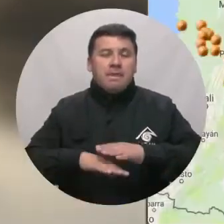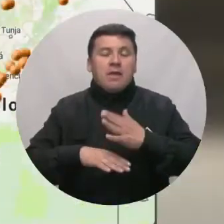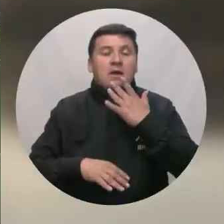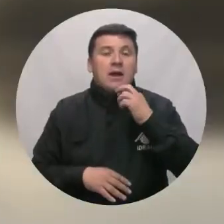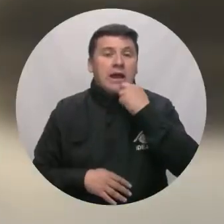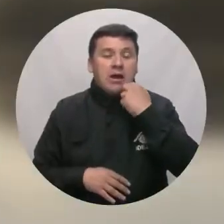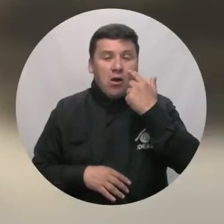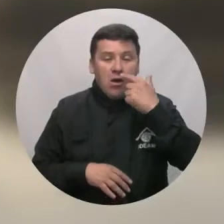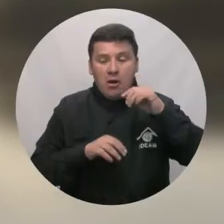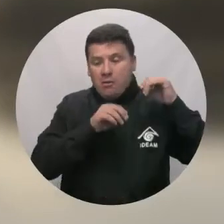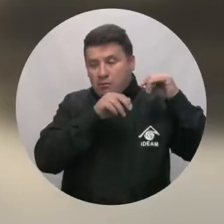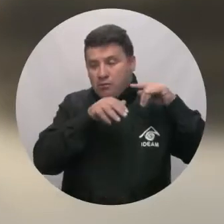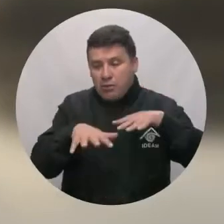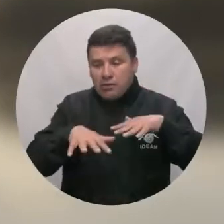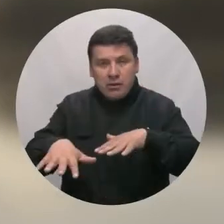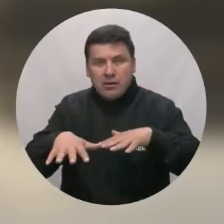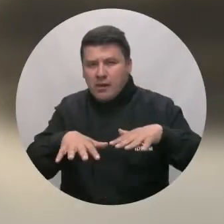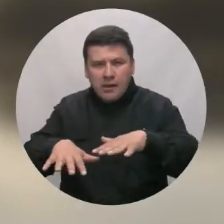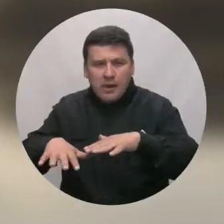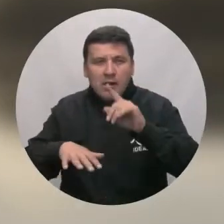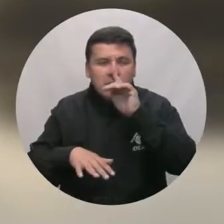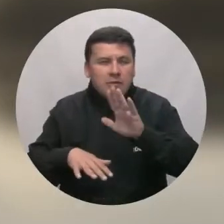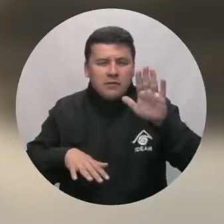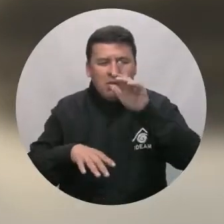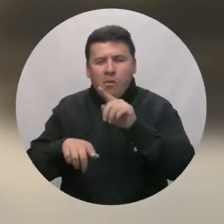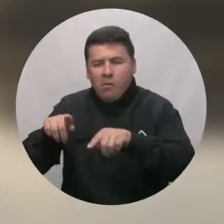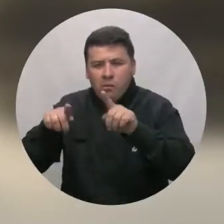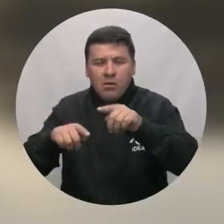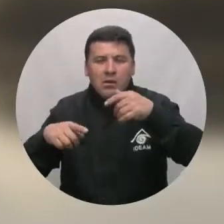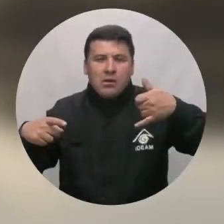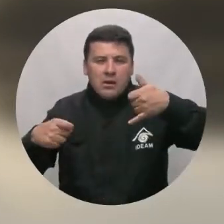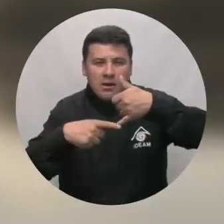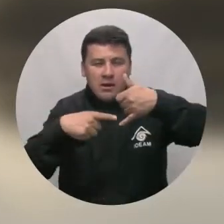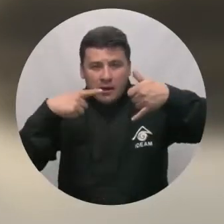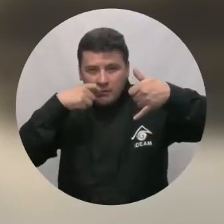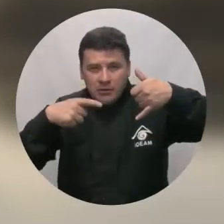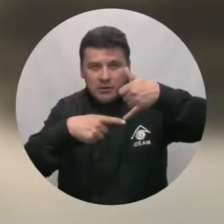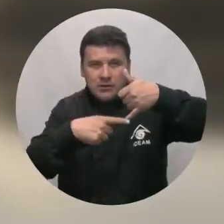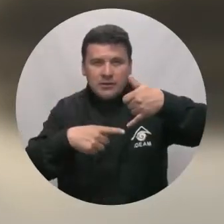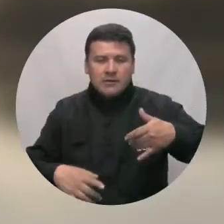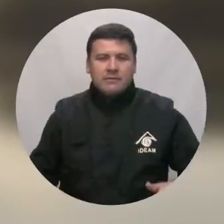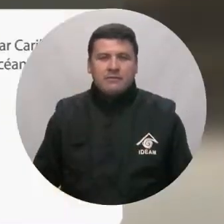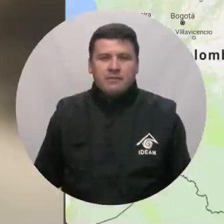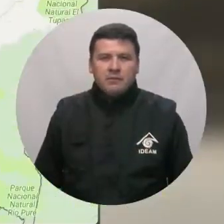Alerta naranja por derrumbes en varias regiones del territorio nacional con excepción de la Amazonía.